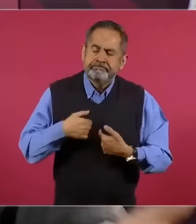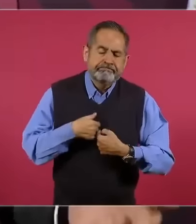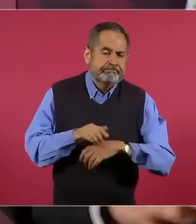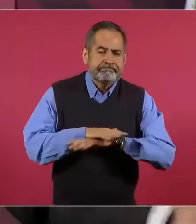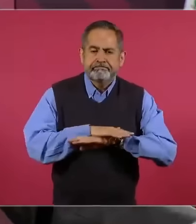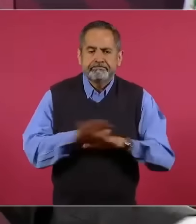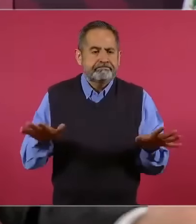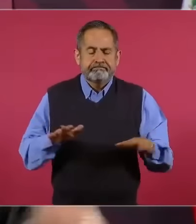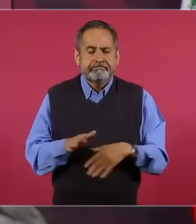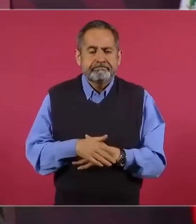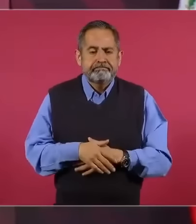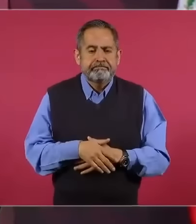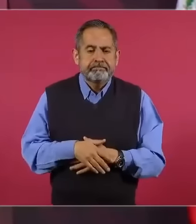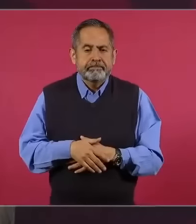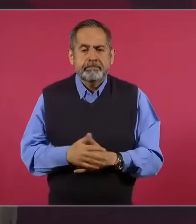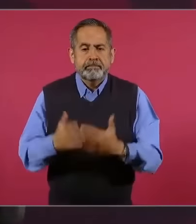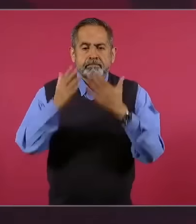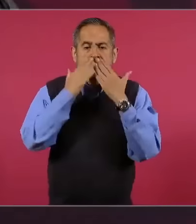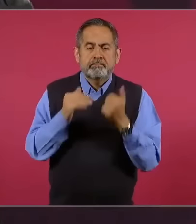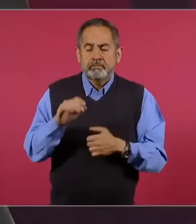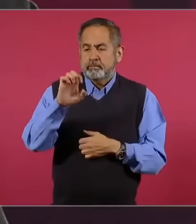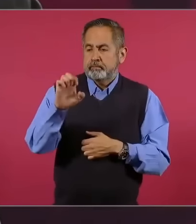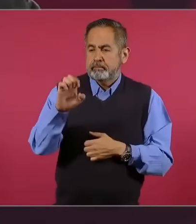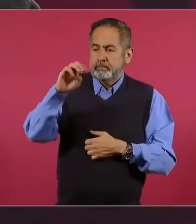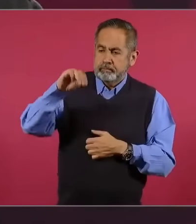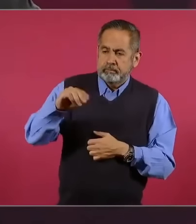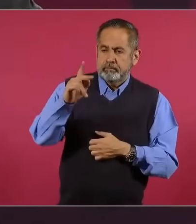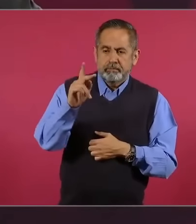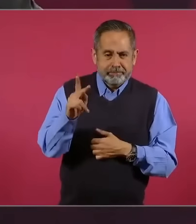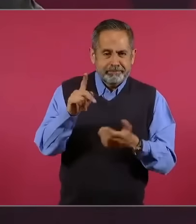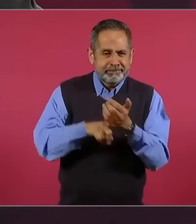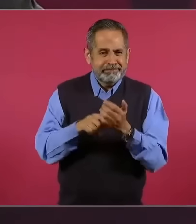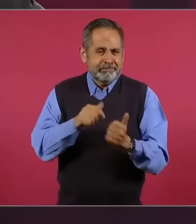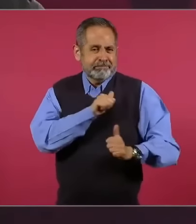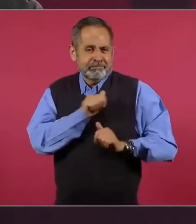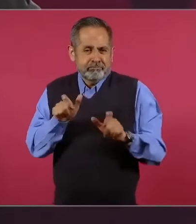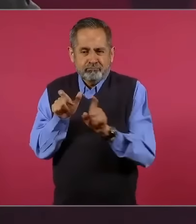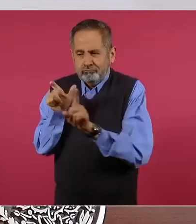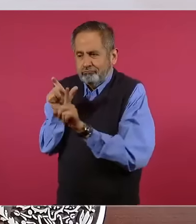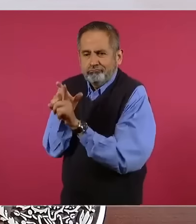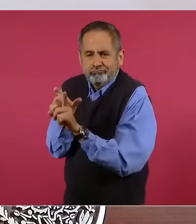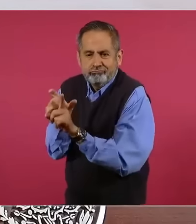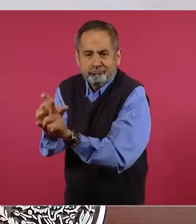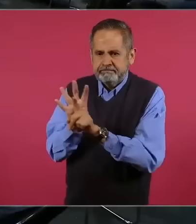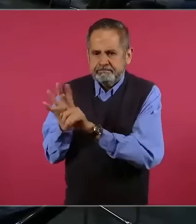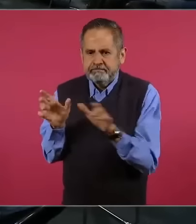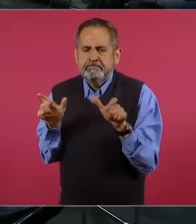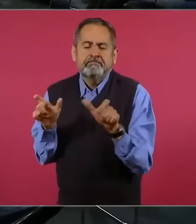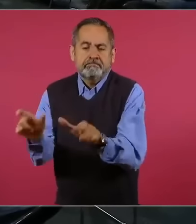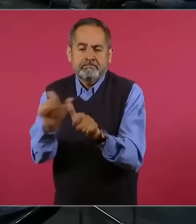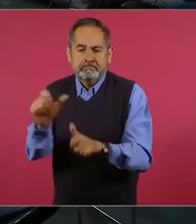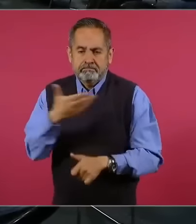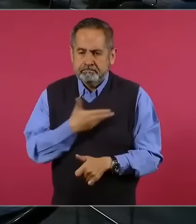existe el Estado Mayor presidencial, ocho mil elementos que cuidaban al presidente.